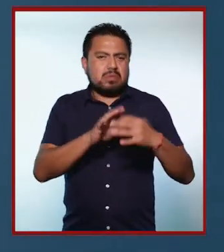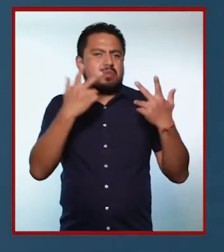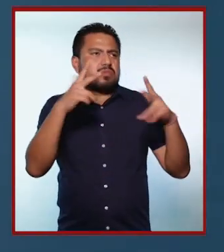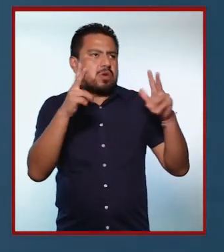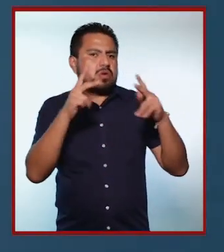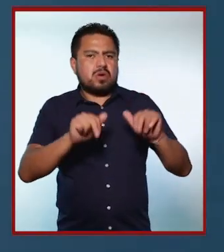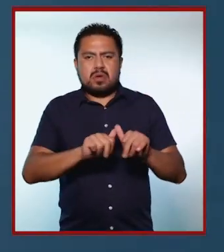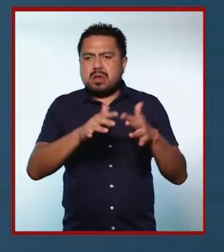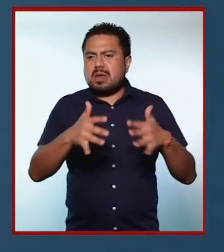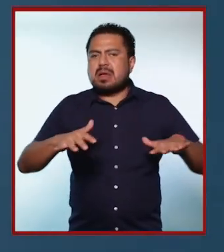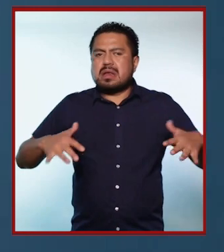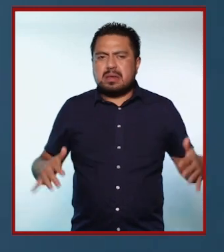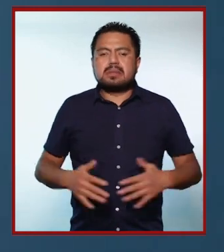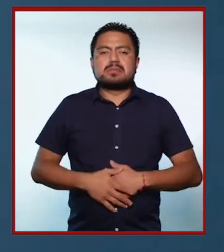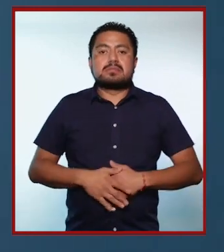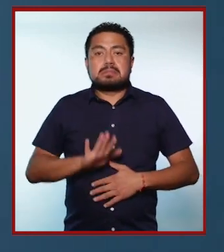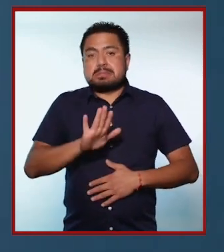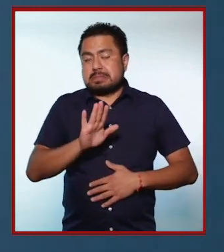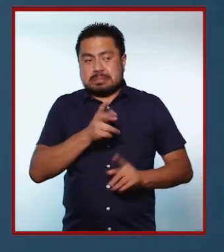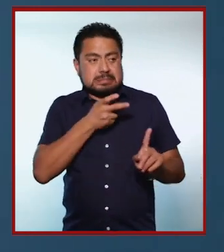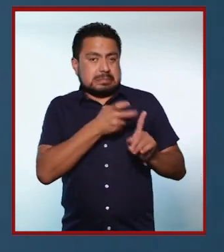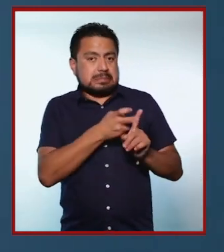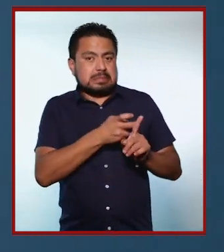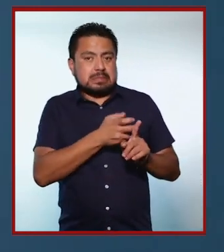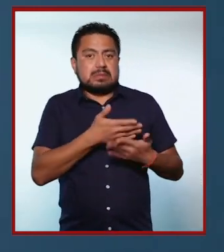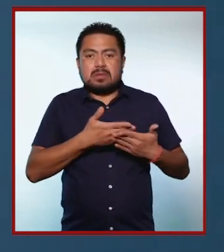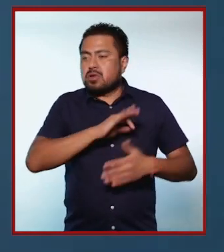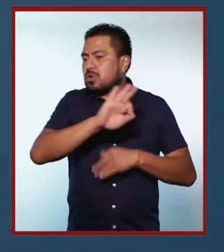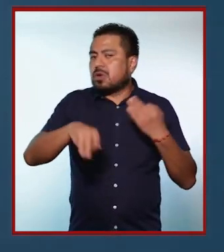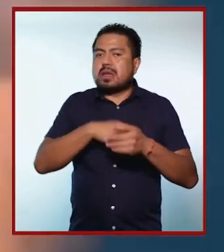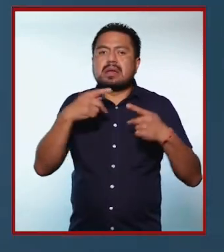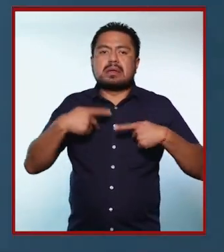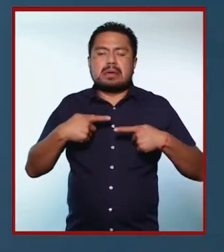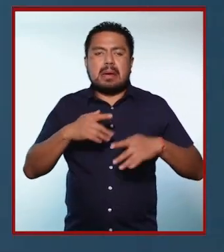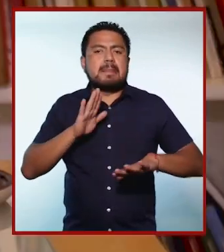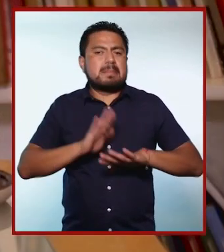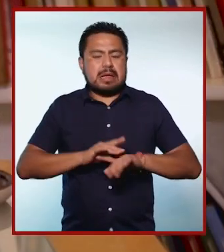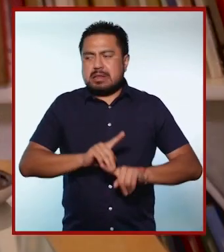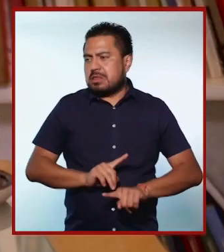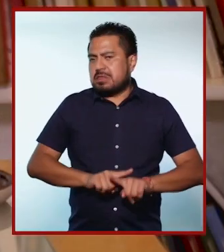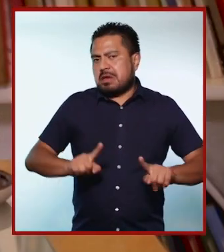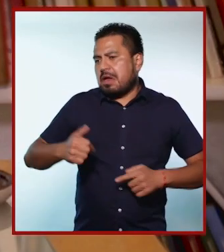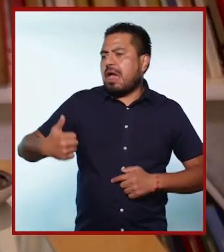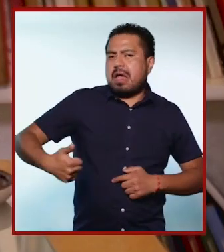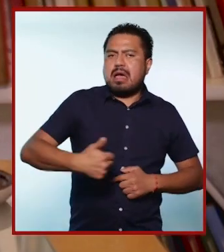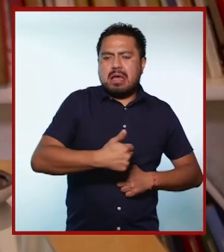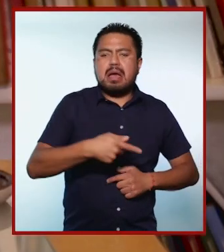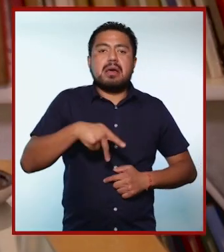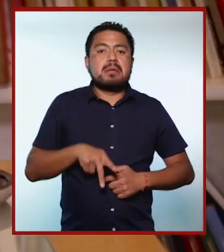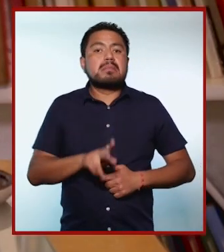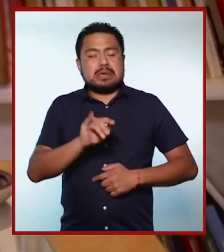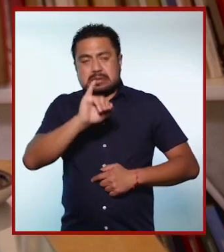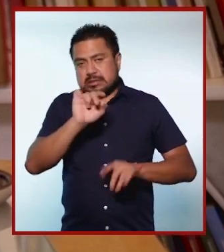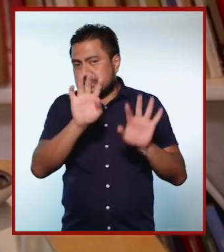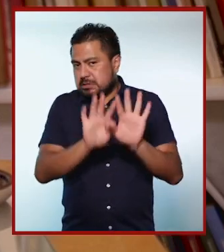destacar en el ámbito del voleibol de playa, ¿no? Entonces, sin lugar a duda, bueno, todas las personas somos muy, muy diferentes,